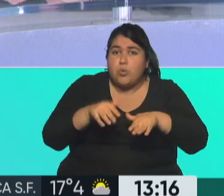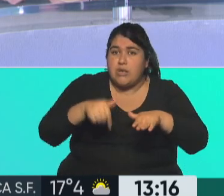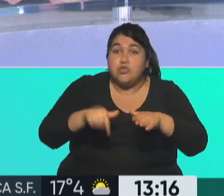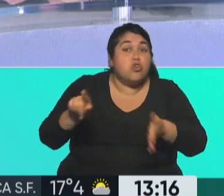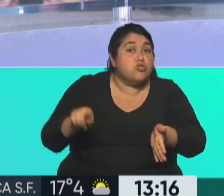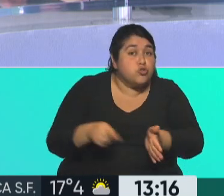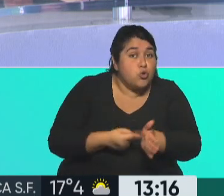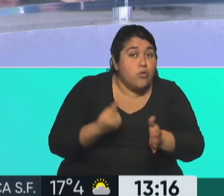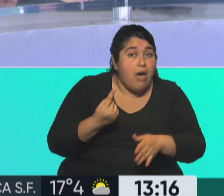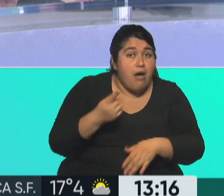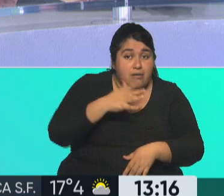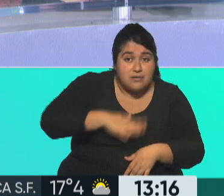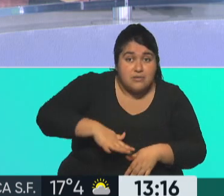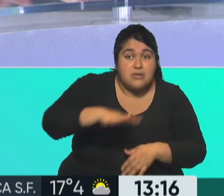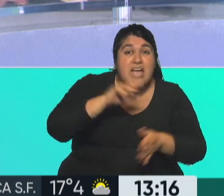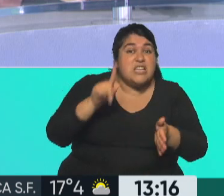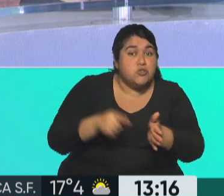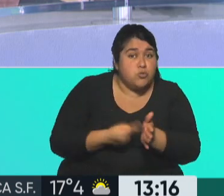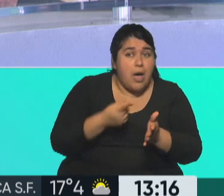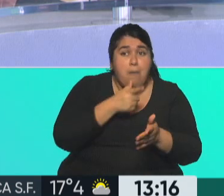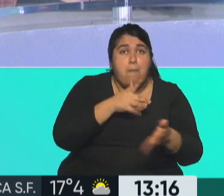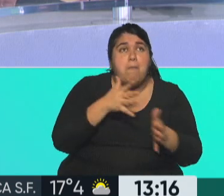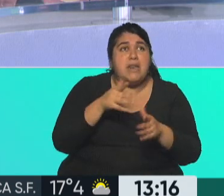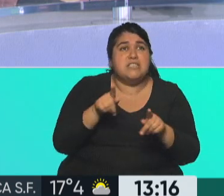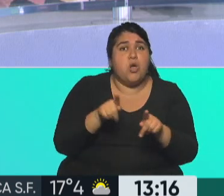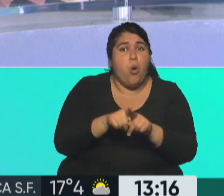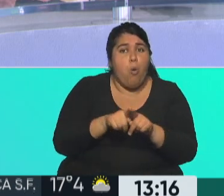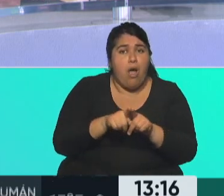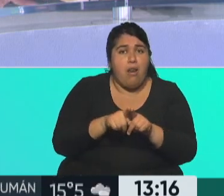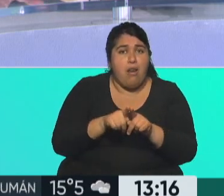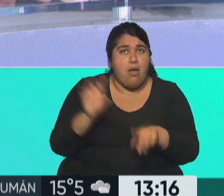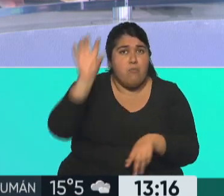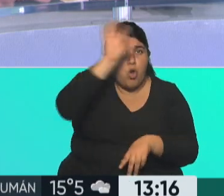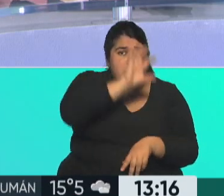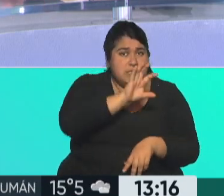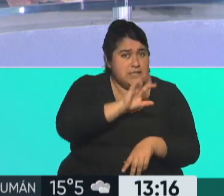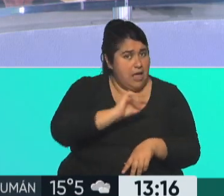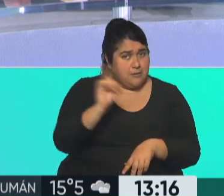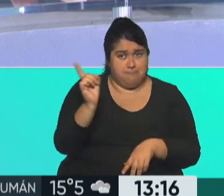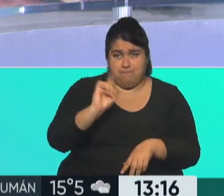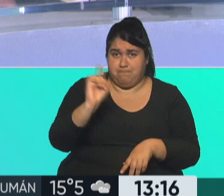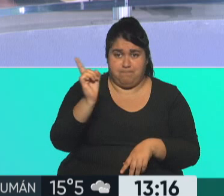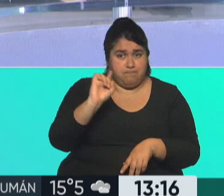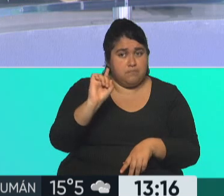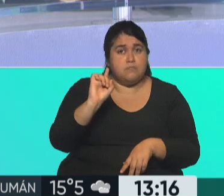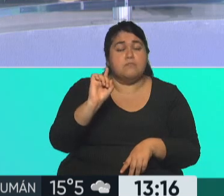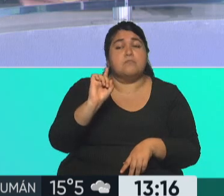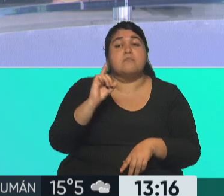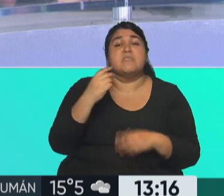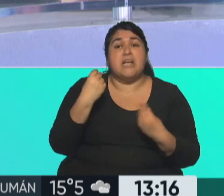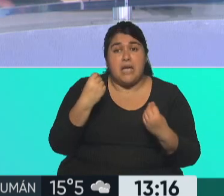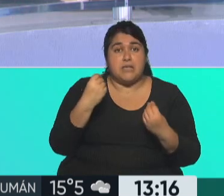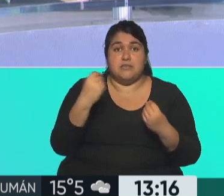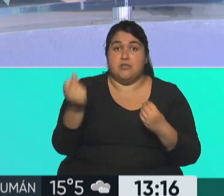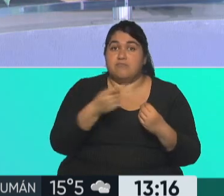Autónoma de Buenos Aires que no es ni parecida a lo que pasa en muchos lugares del interior. Exacto. Estamos hablando de legilar